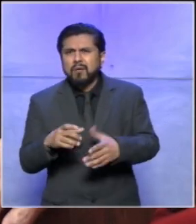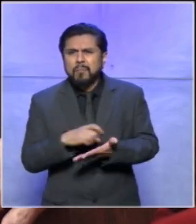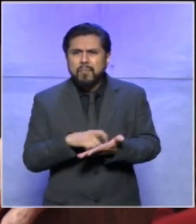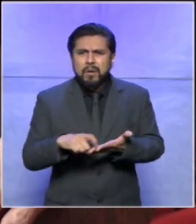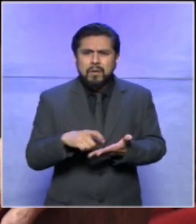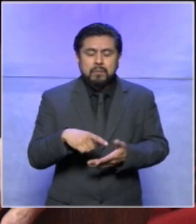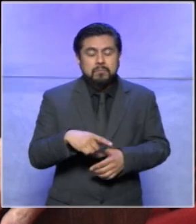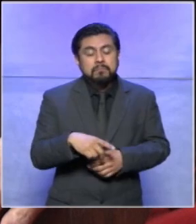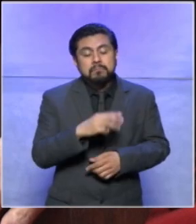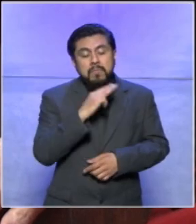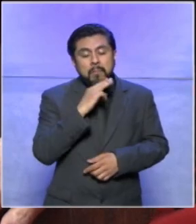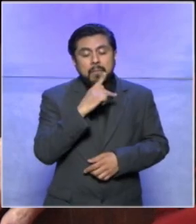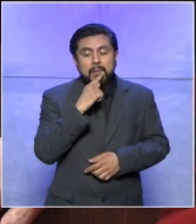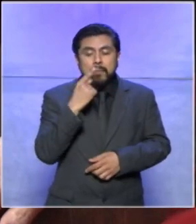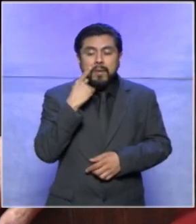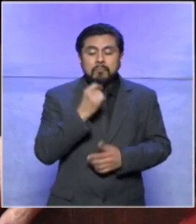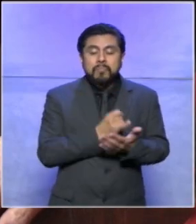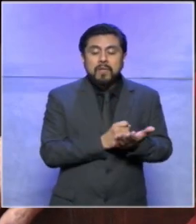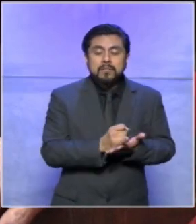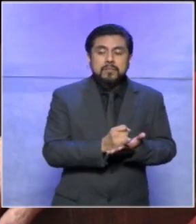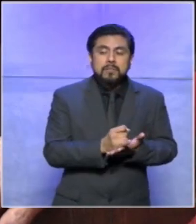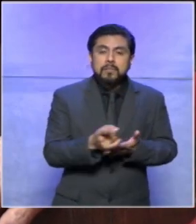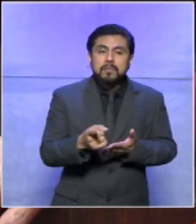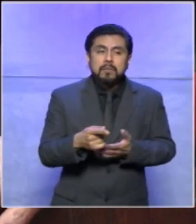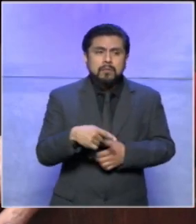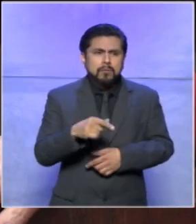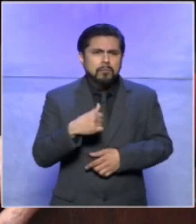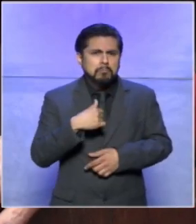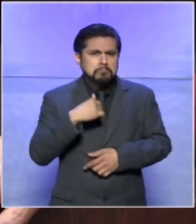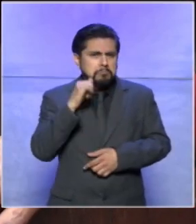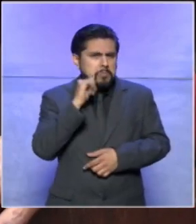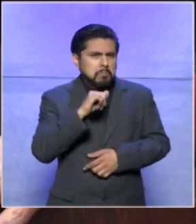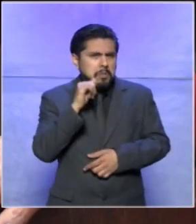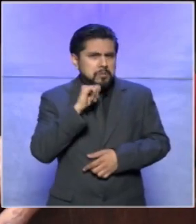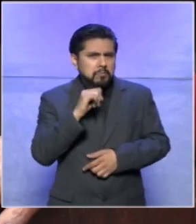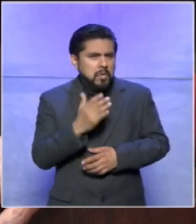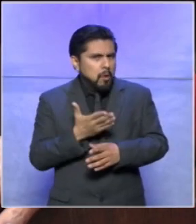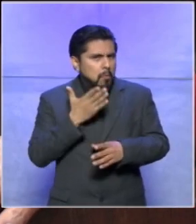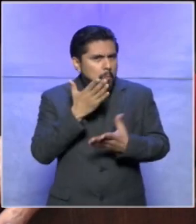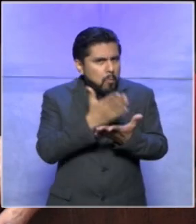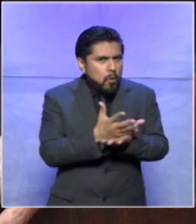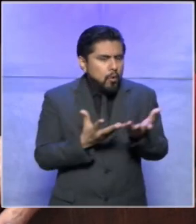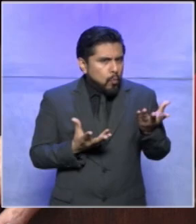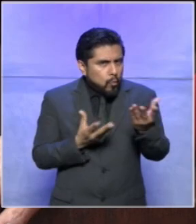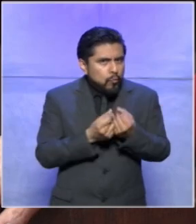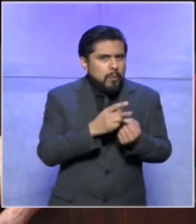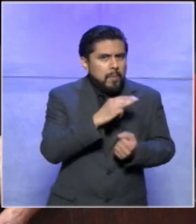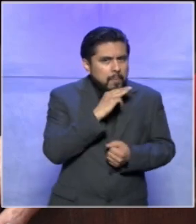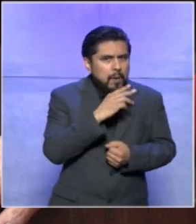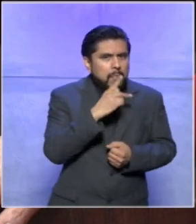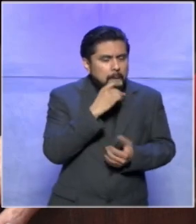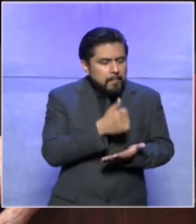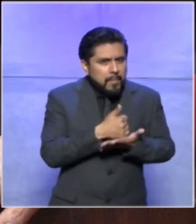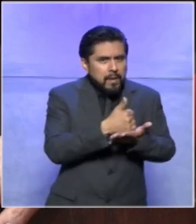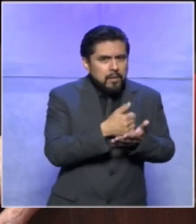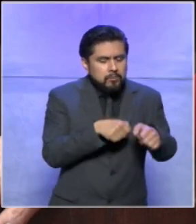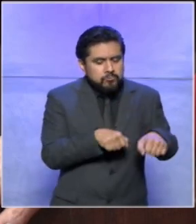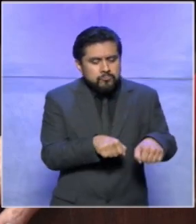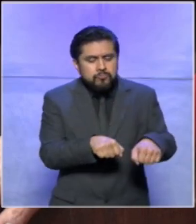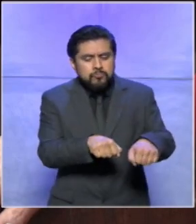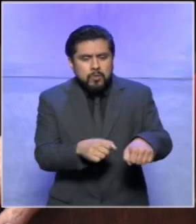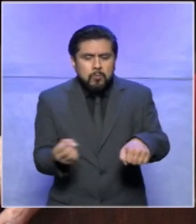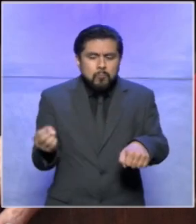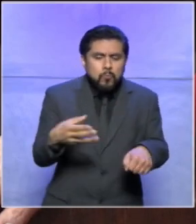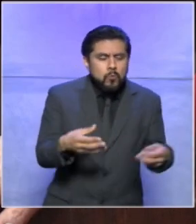y yo casi siempre voy al supermercado y ayudo a poner las cosas en el carrito y luego ya